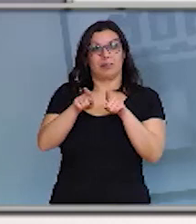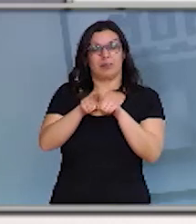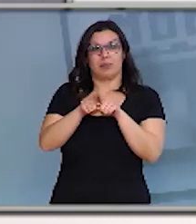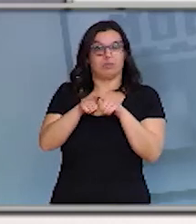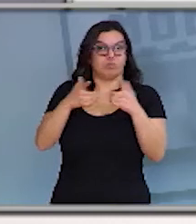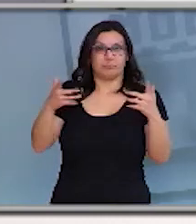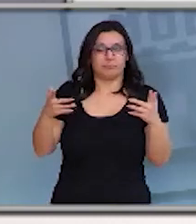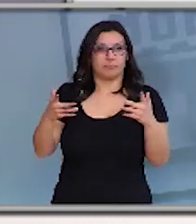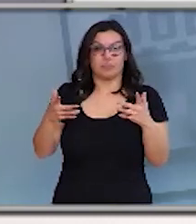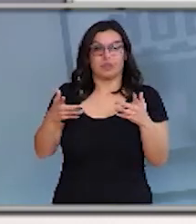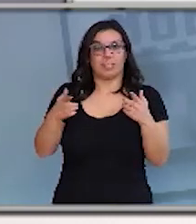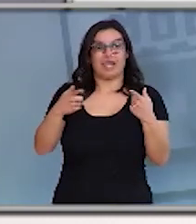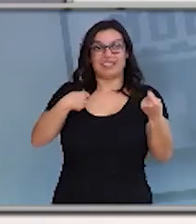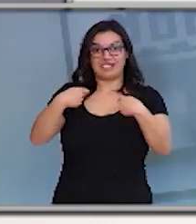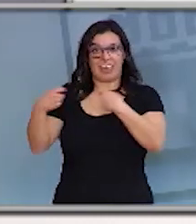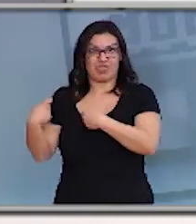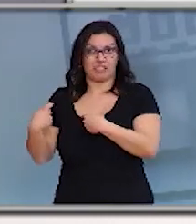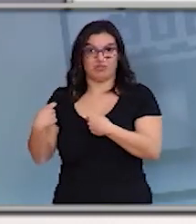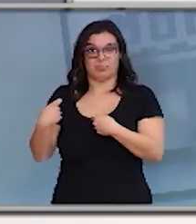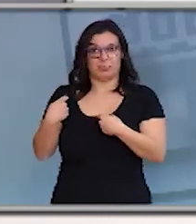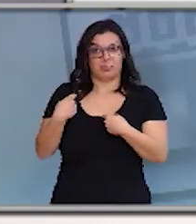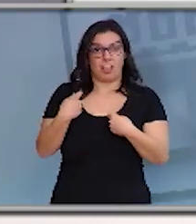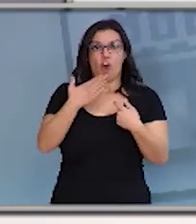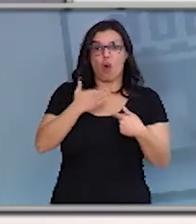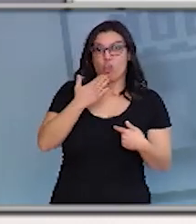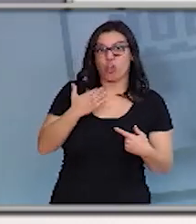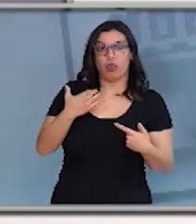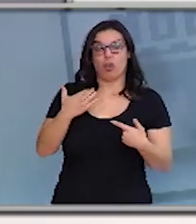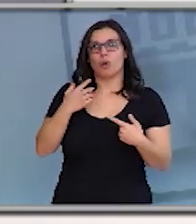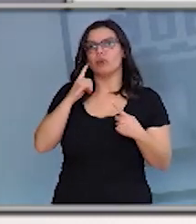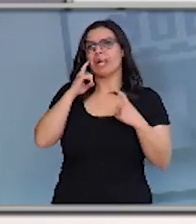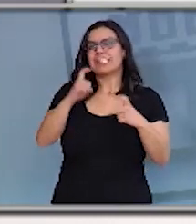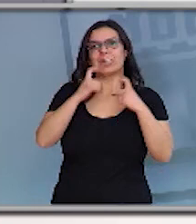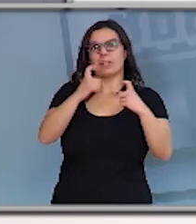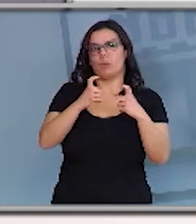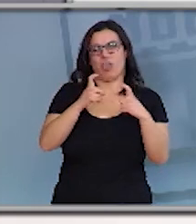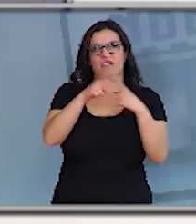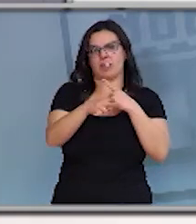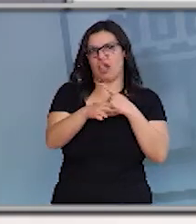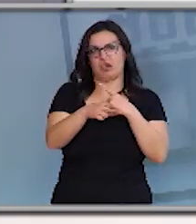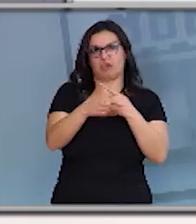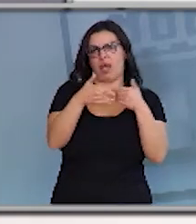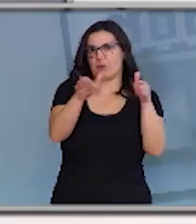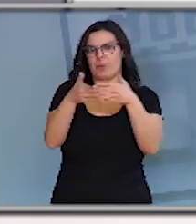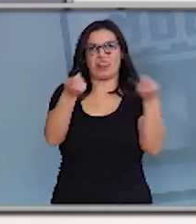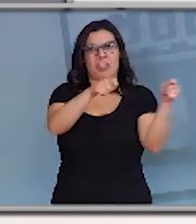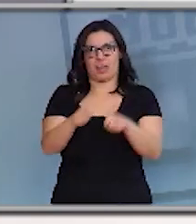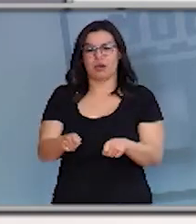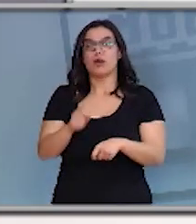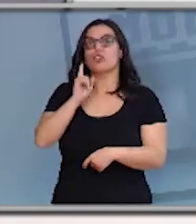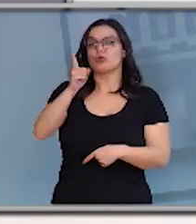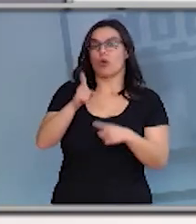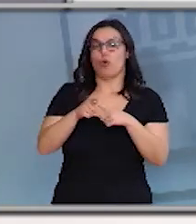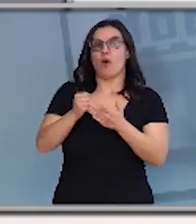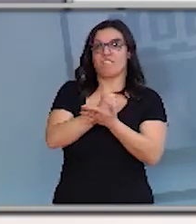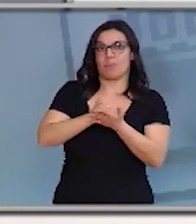establecimentos comerciales e de ocio, a excepción dos dedicados a suministros médicos,